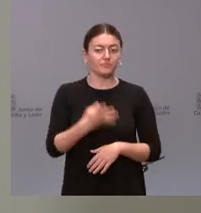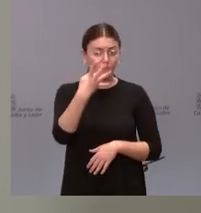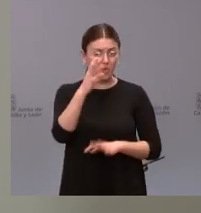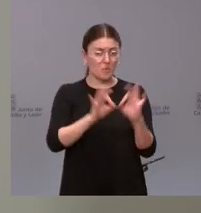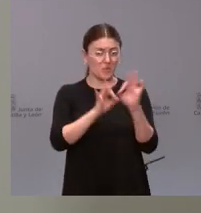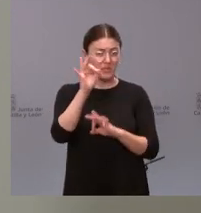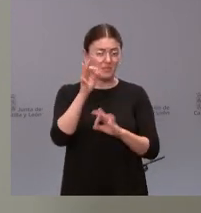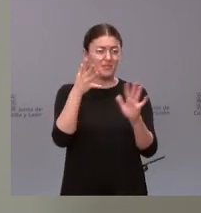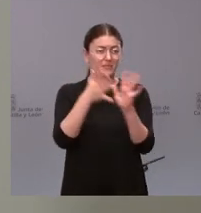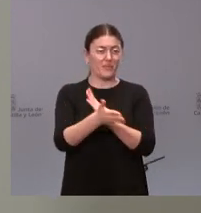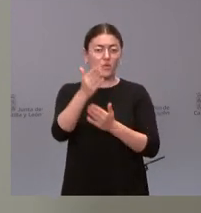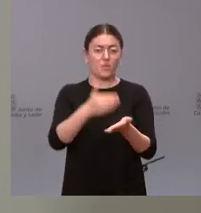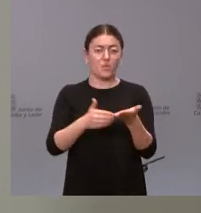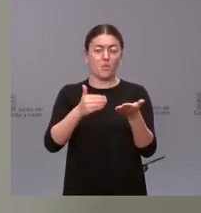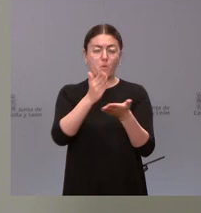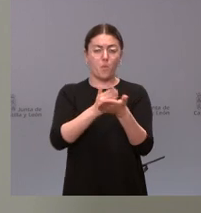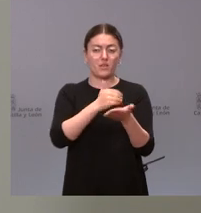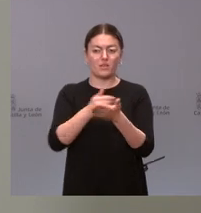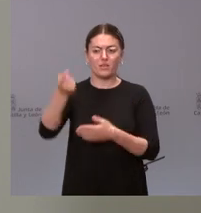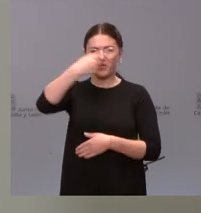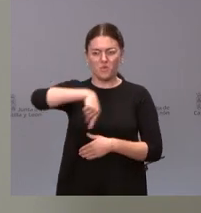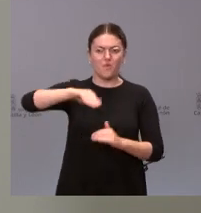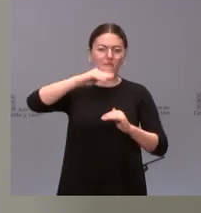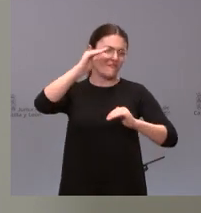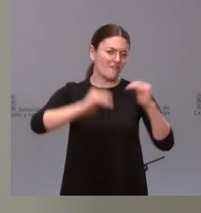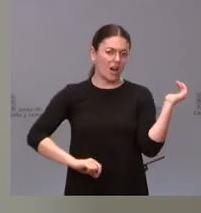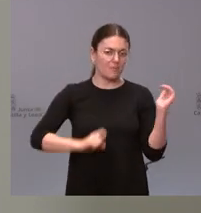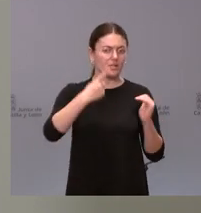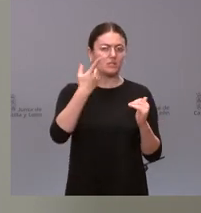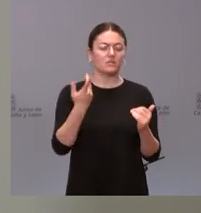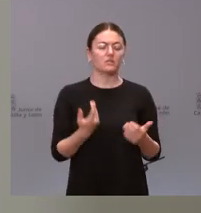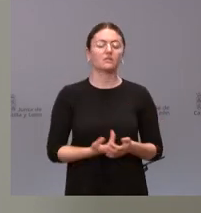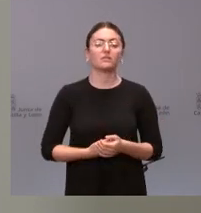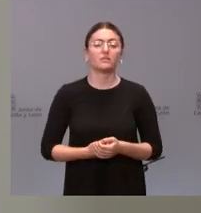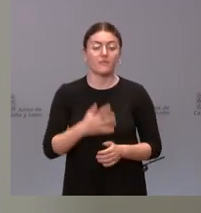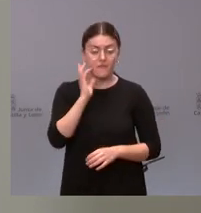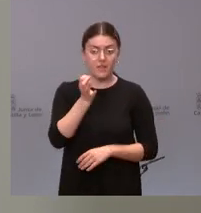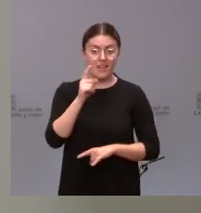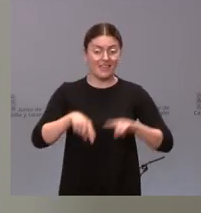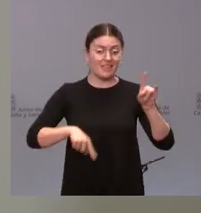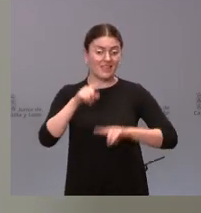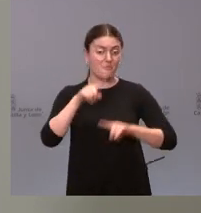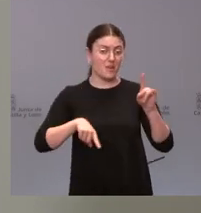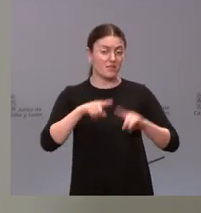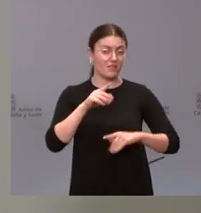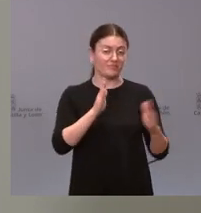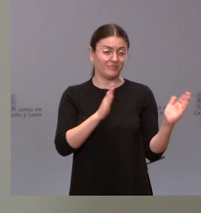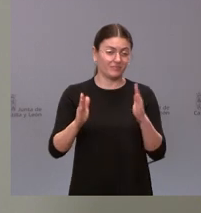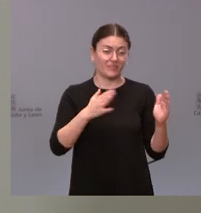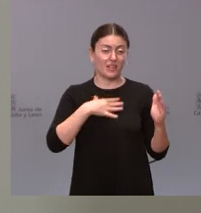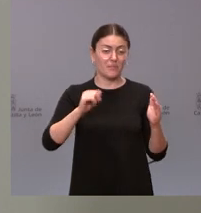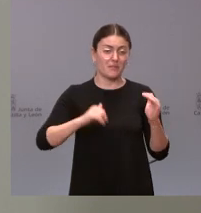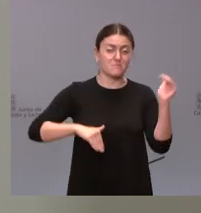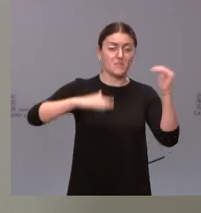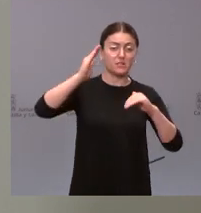de todas las comunidades de España aunque es verdad que en función de los ejercicios pues ha podido ser un poco más alta o un poco